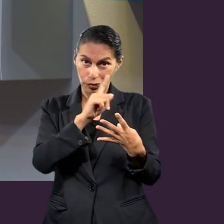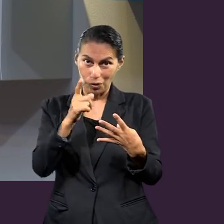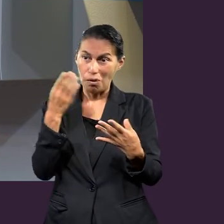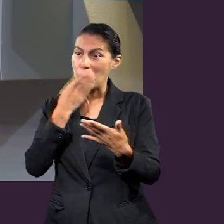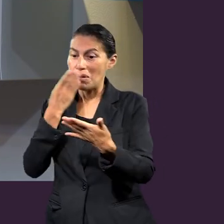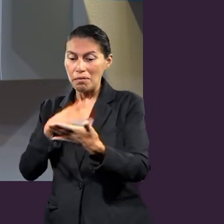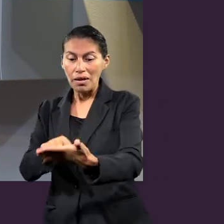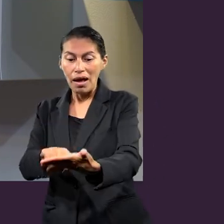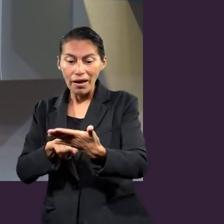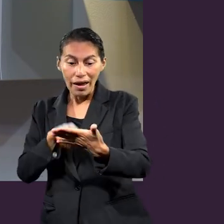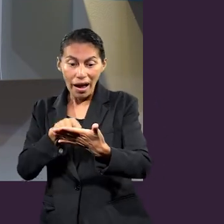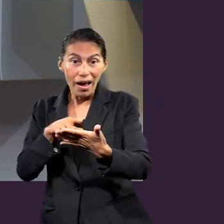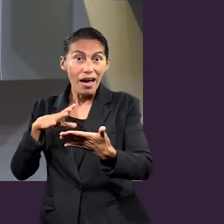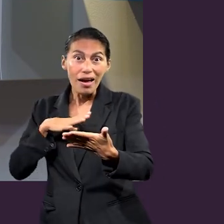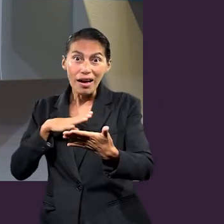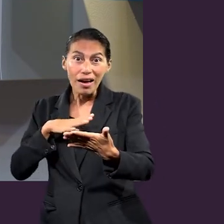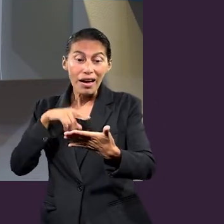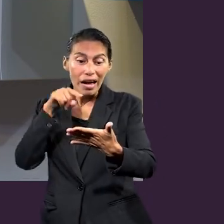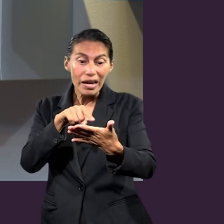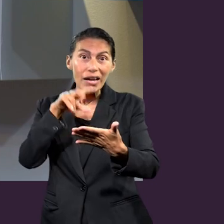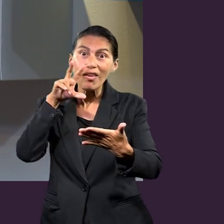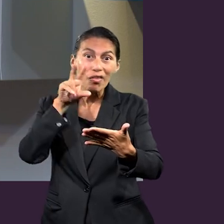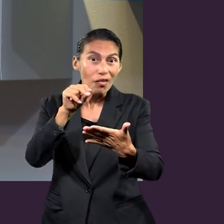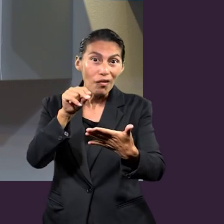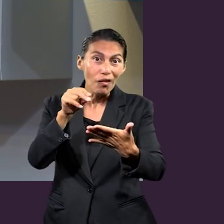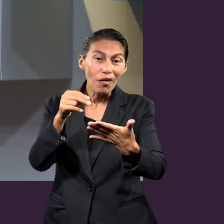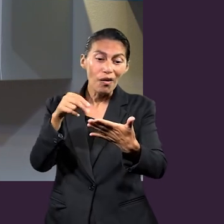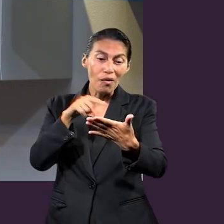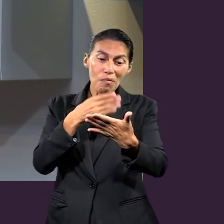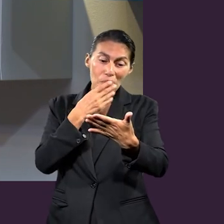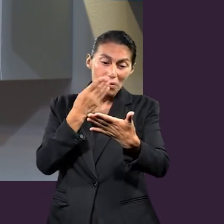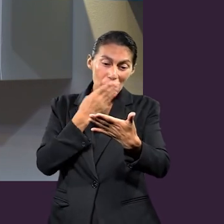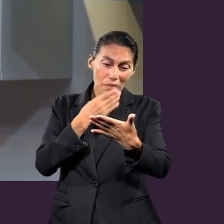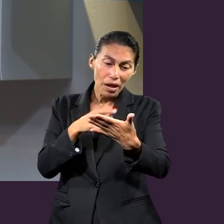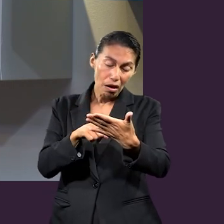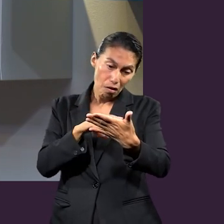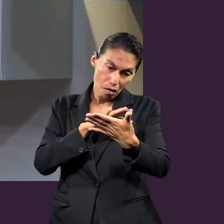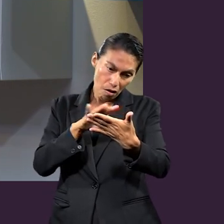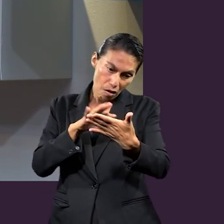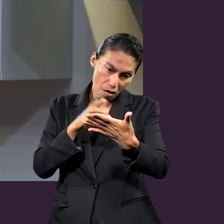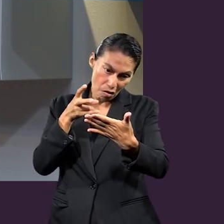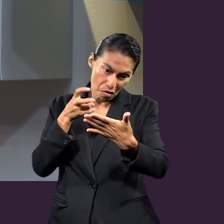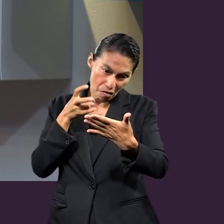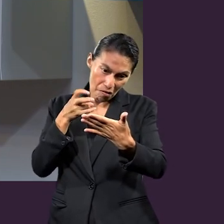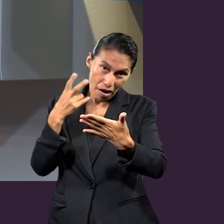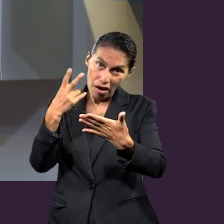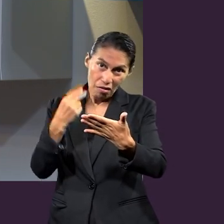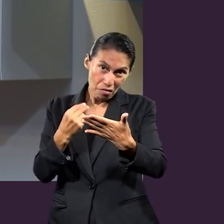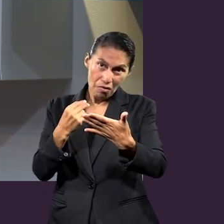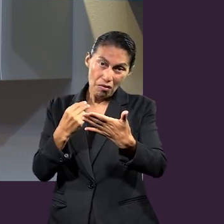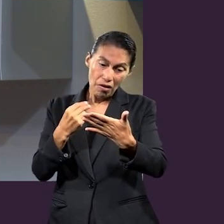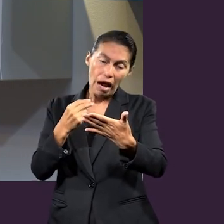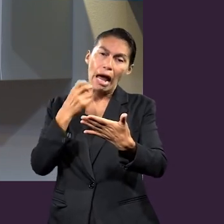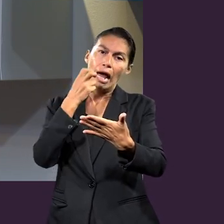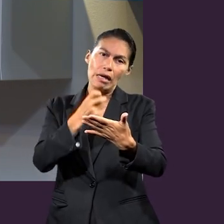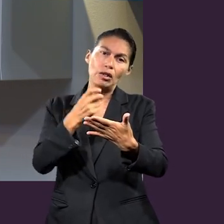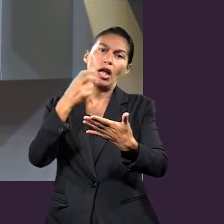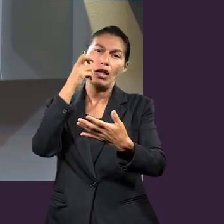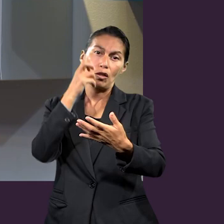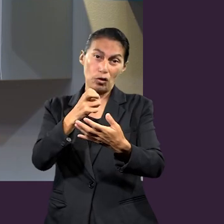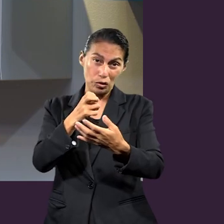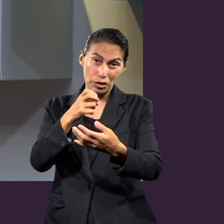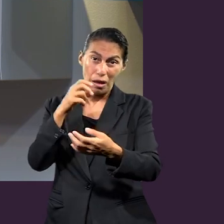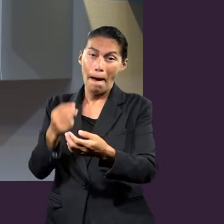A robar para, no, no, no, no. La Biblia me dice que no. Es decir, en primer lugar, y eso debemos